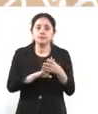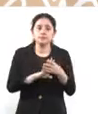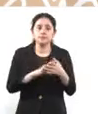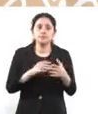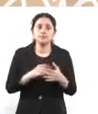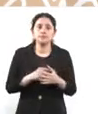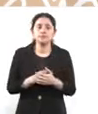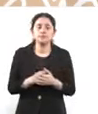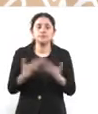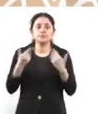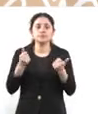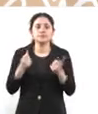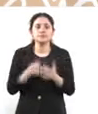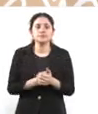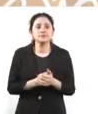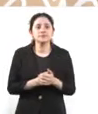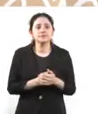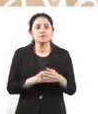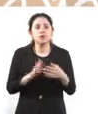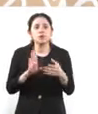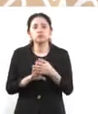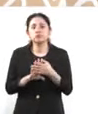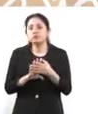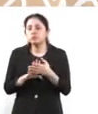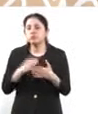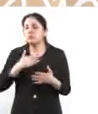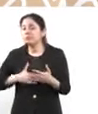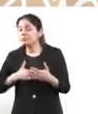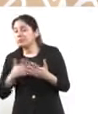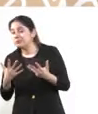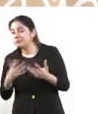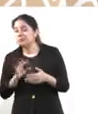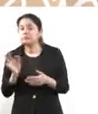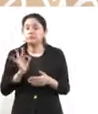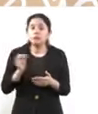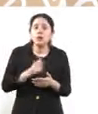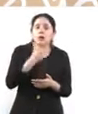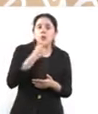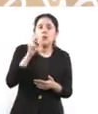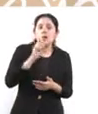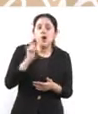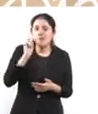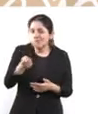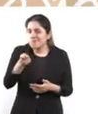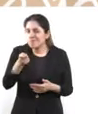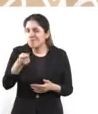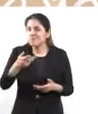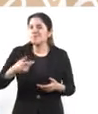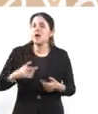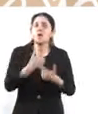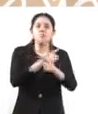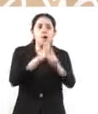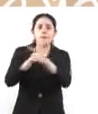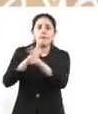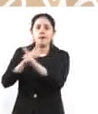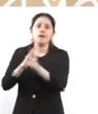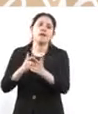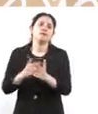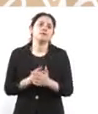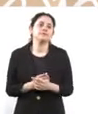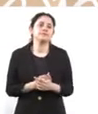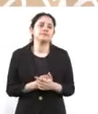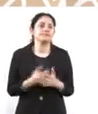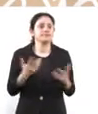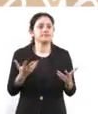Si ya homicidio es justificado, pues hay delitos de la justificada que a lo mejor el juez ya siempre les da libertad, porque entonces cambia, digamos,